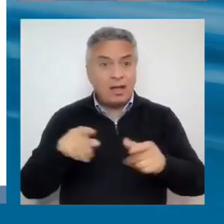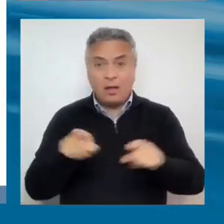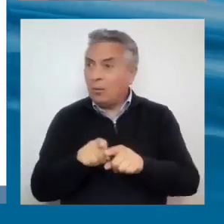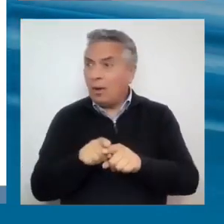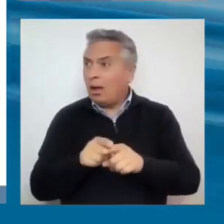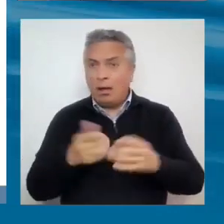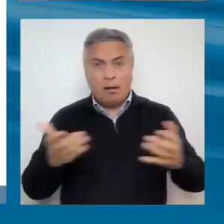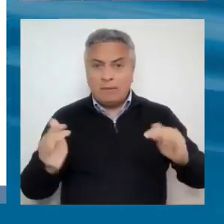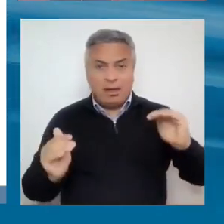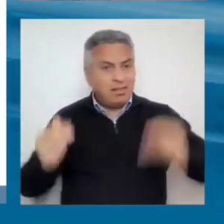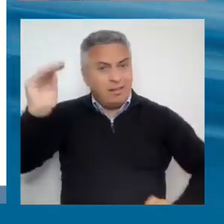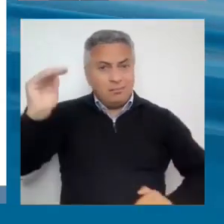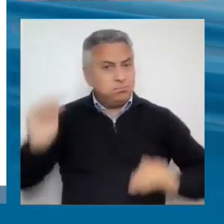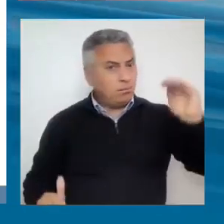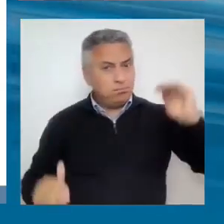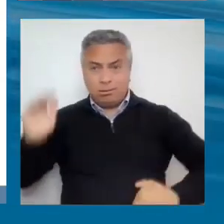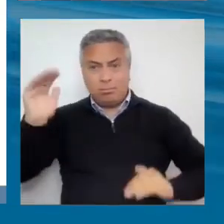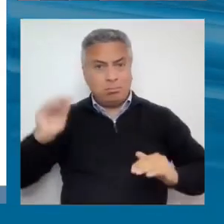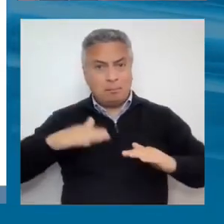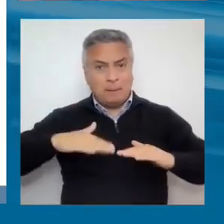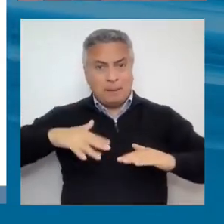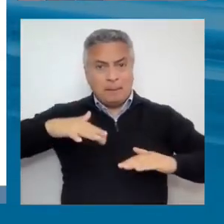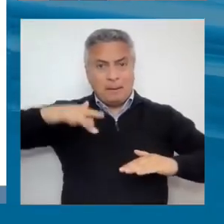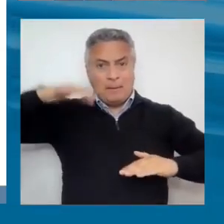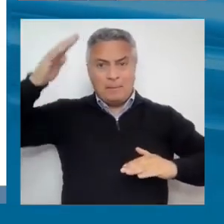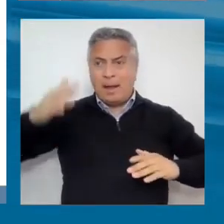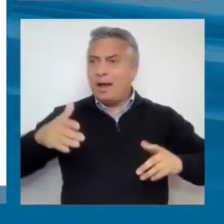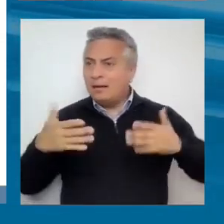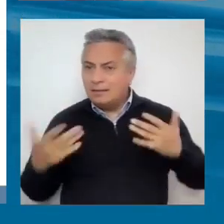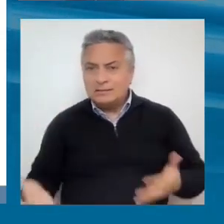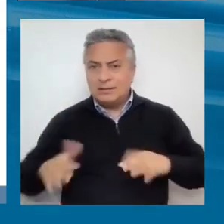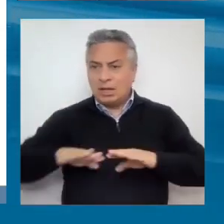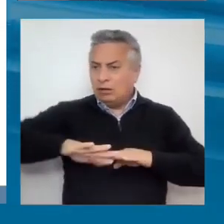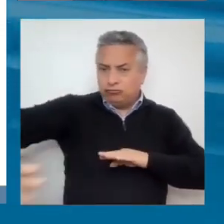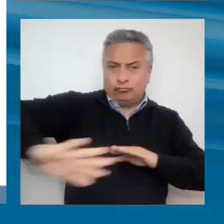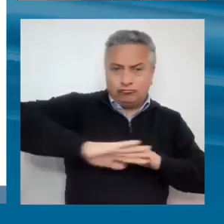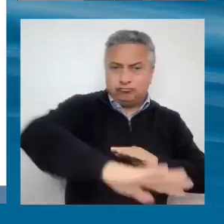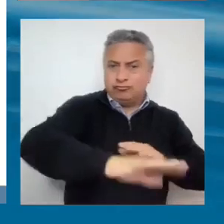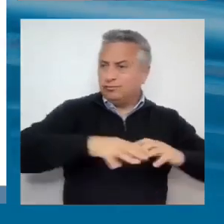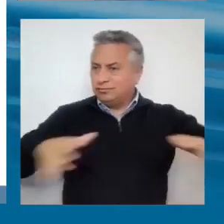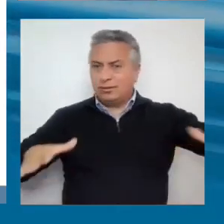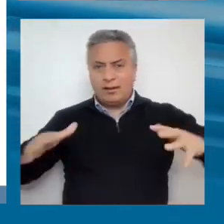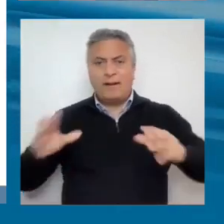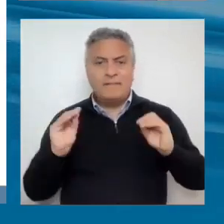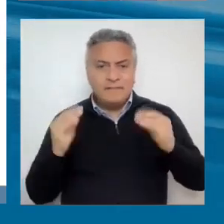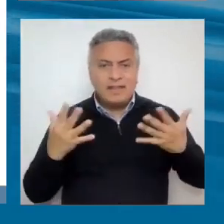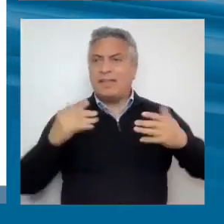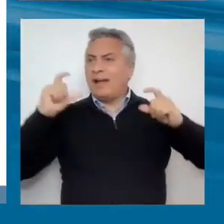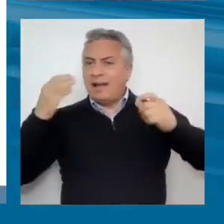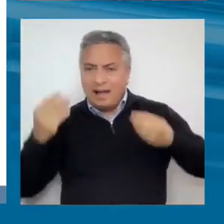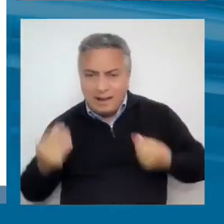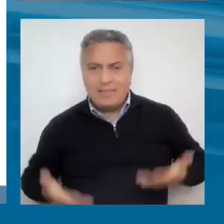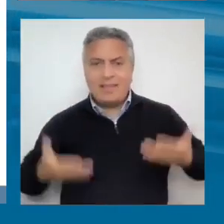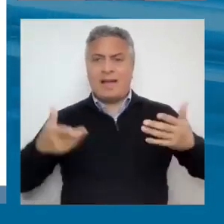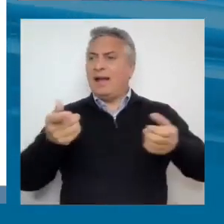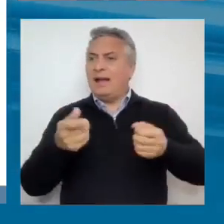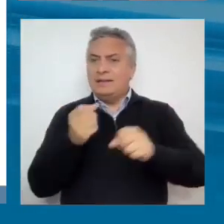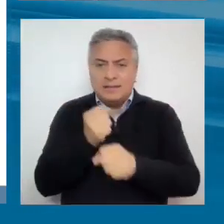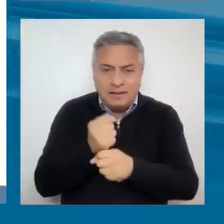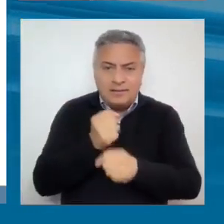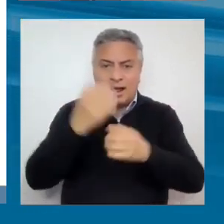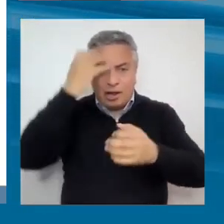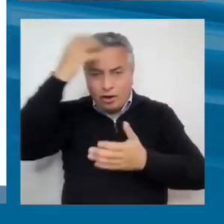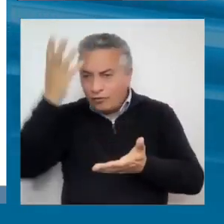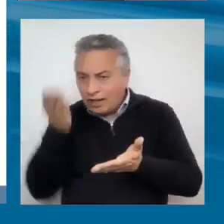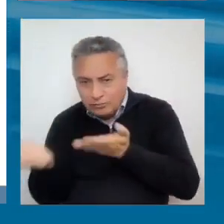toda una serie de temas sobre el uso del espacio, de segregación en zonas de vida, de calidad, los servicios públicos que hay en las diferentes regiones.